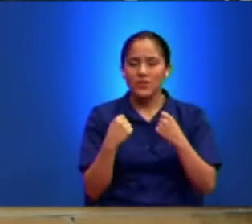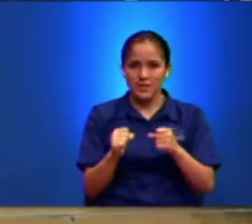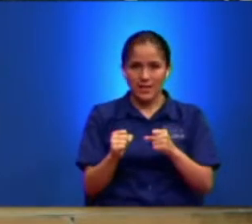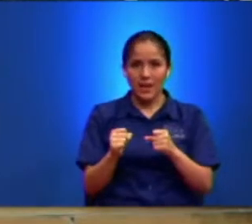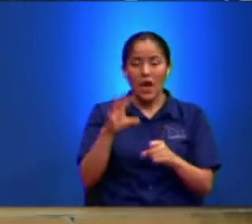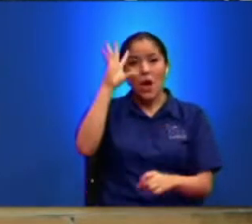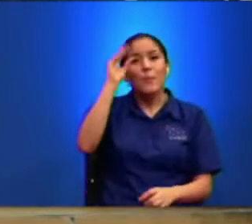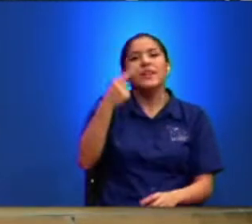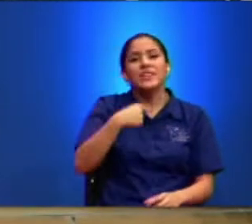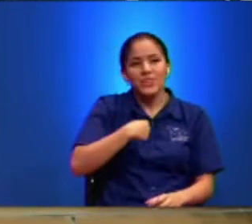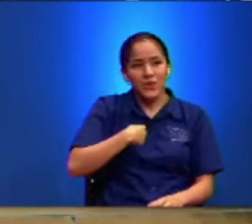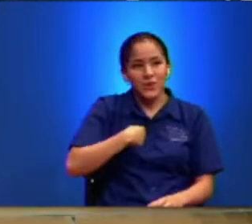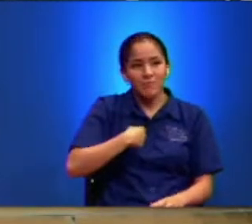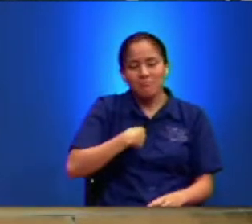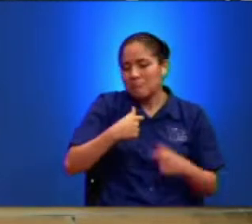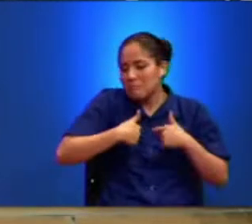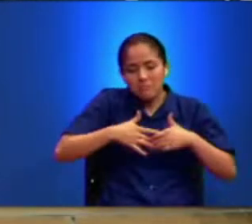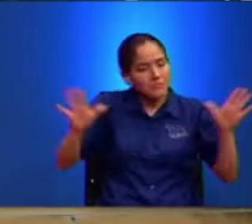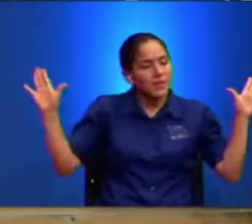Porque yo estoy aquí Para bautizarme